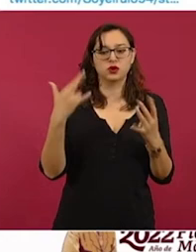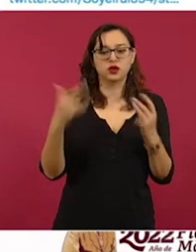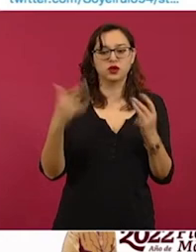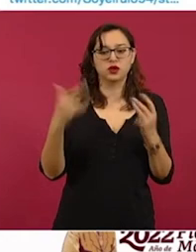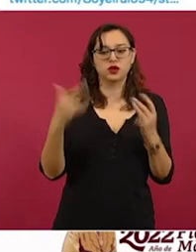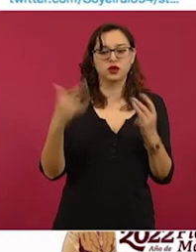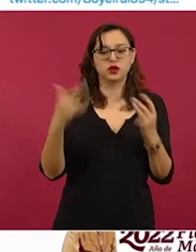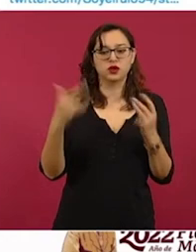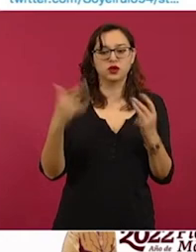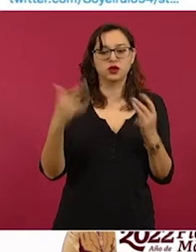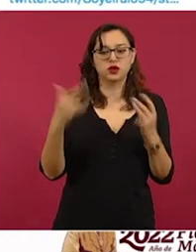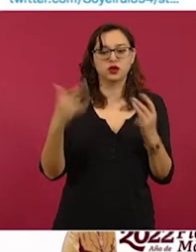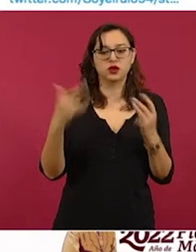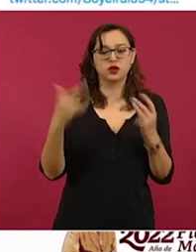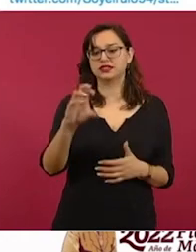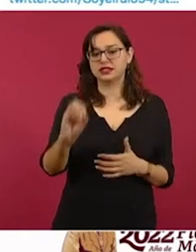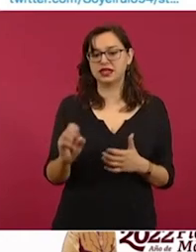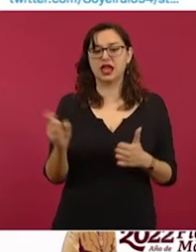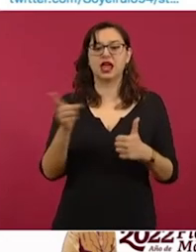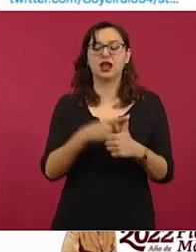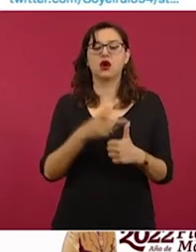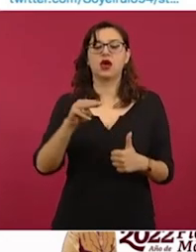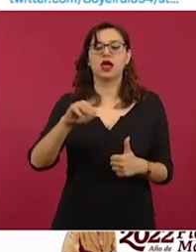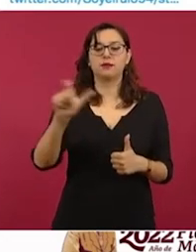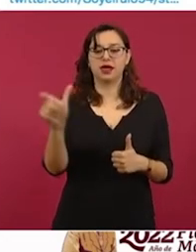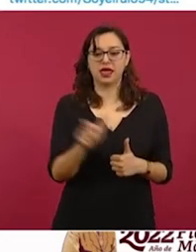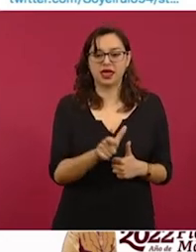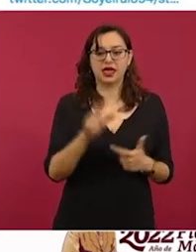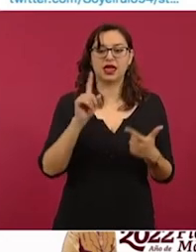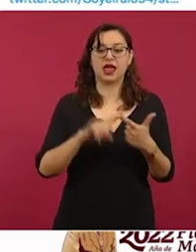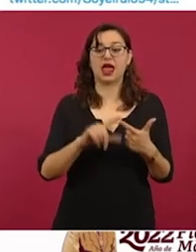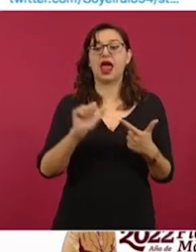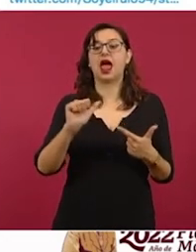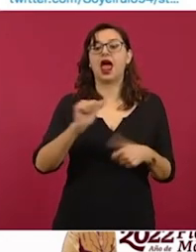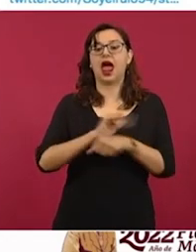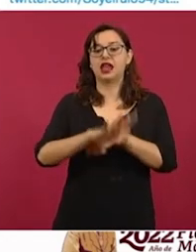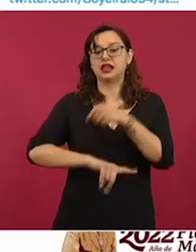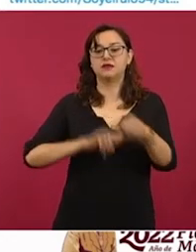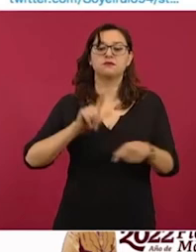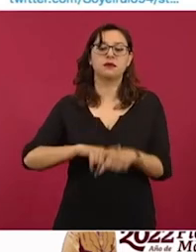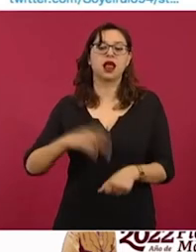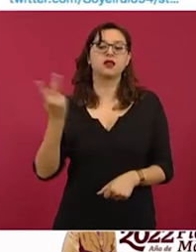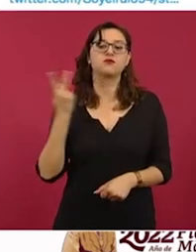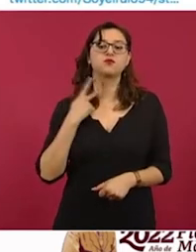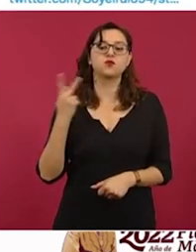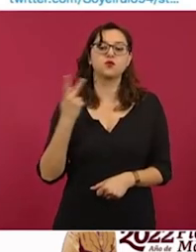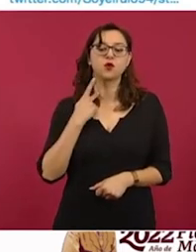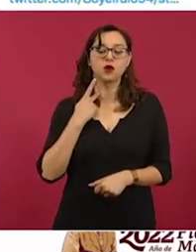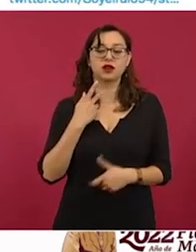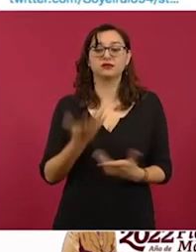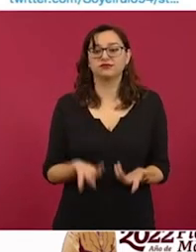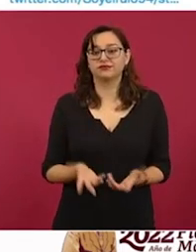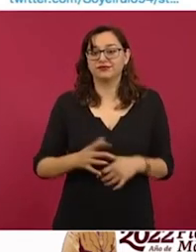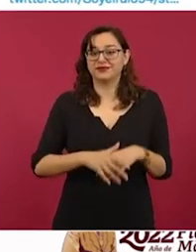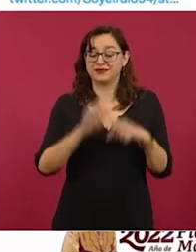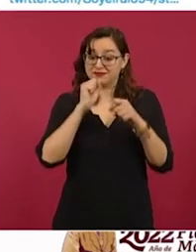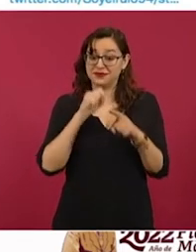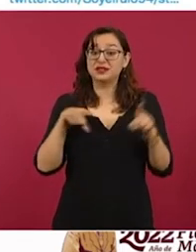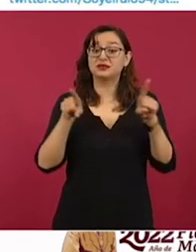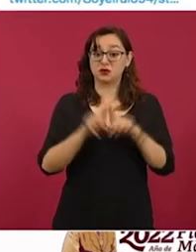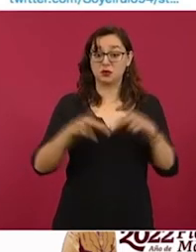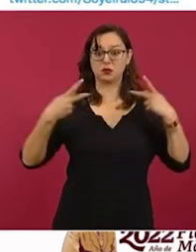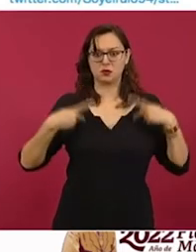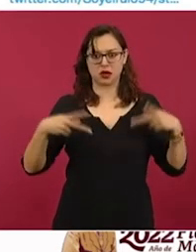Financiero Político MX Animal Político Incluso comunicadores con